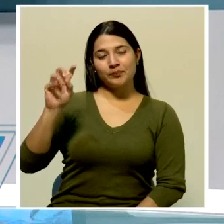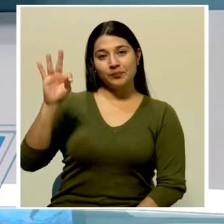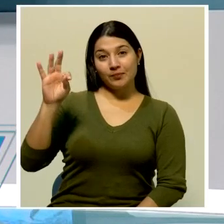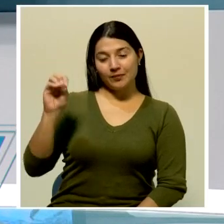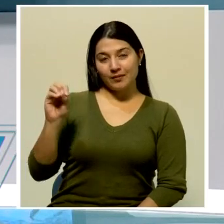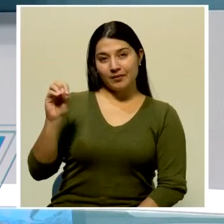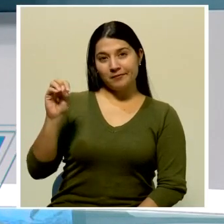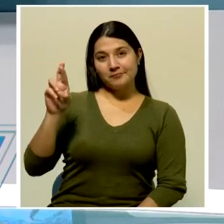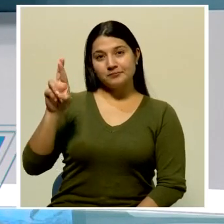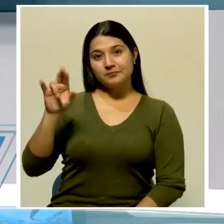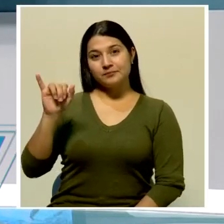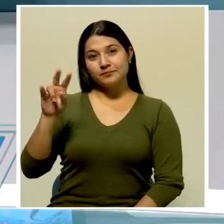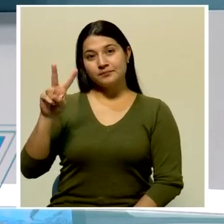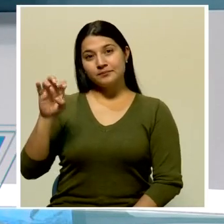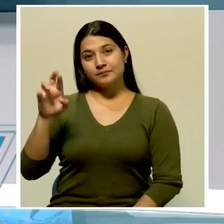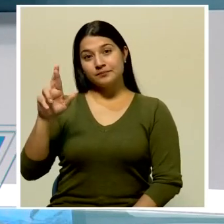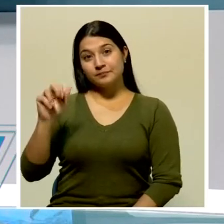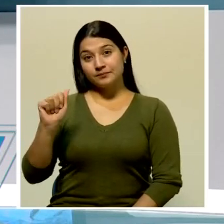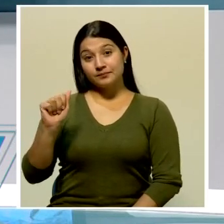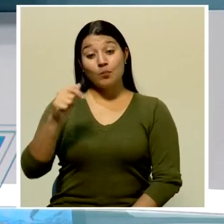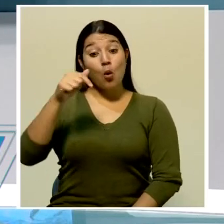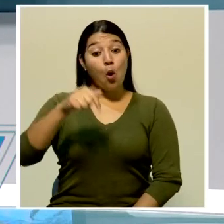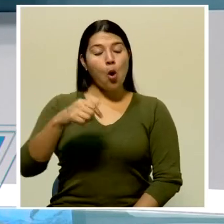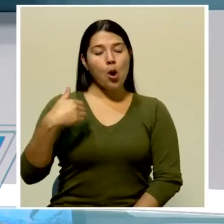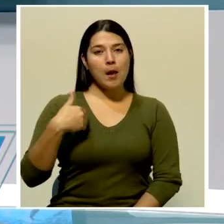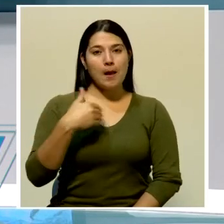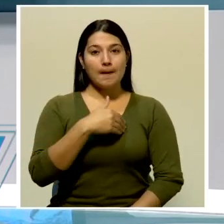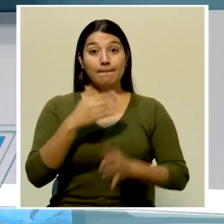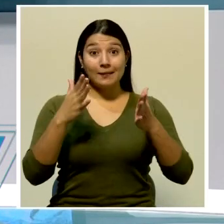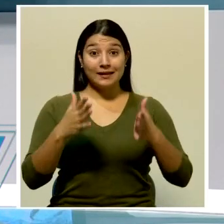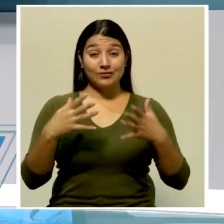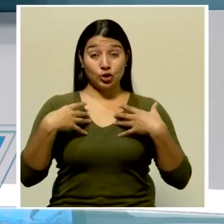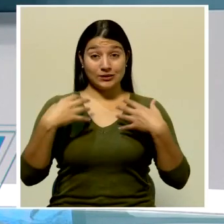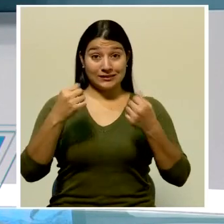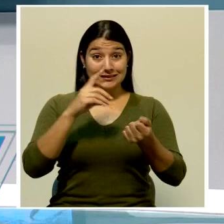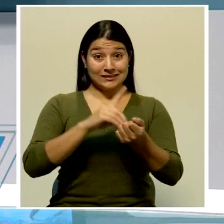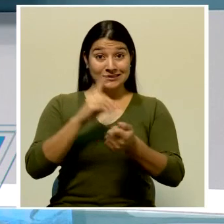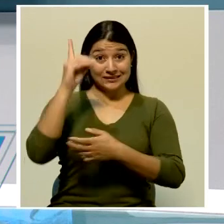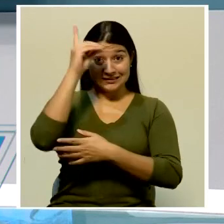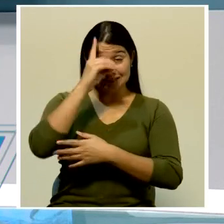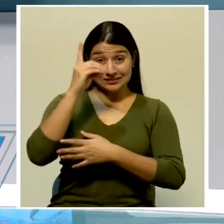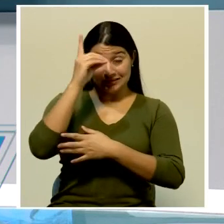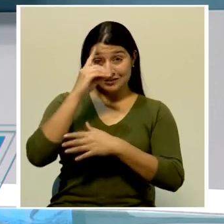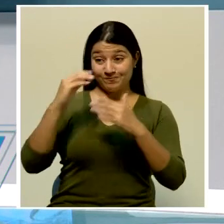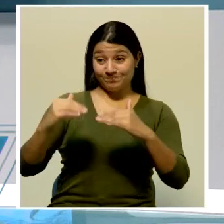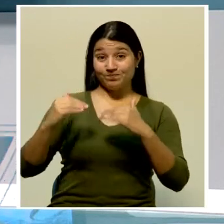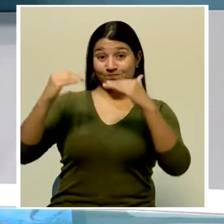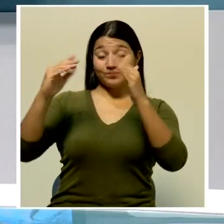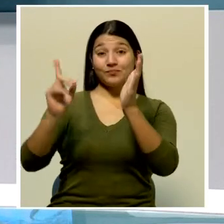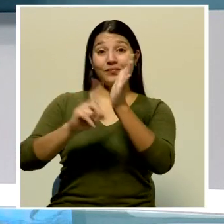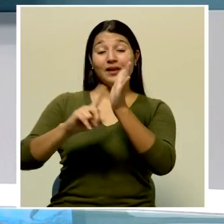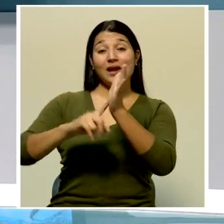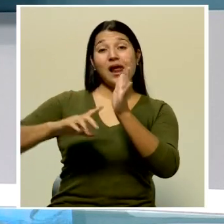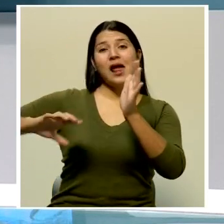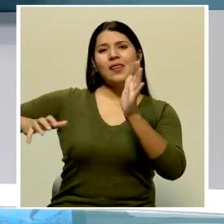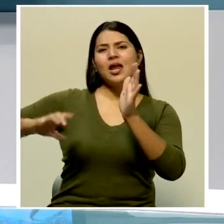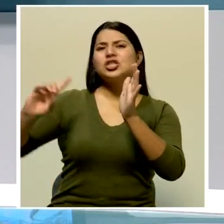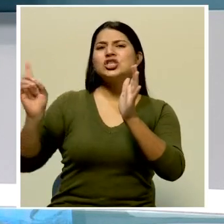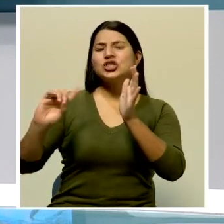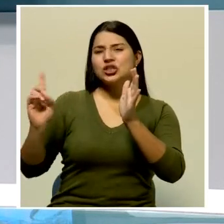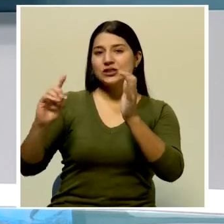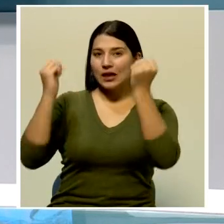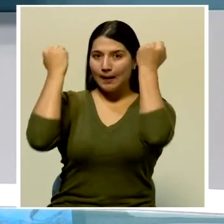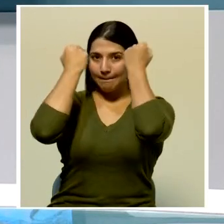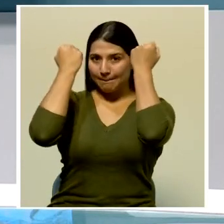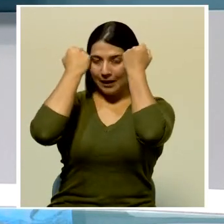Hoy el Ministro de Salud, Daniel Salas, decretó el estado de alerta naranja para el Cantón de Pavas, en el